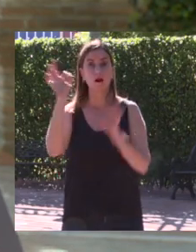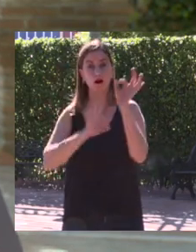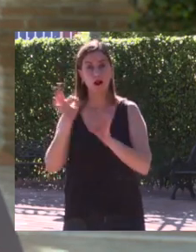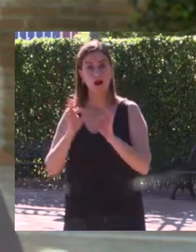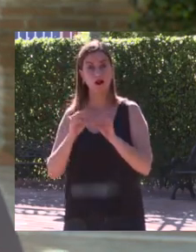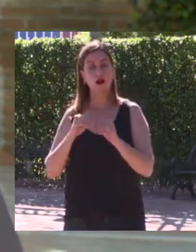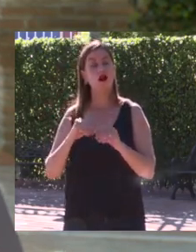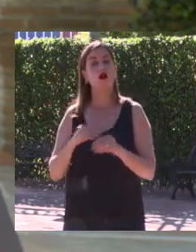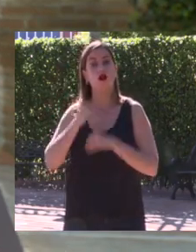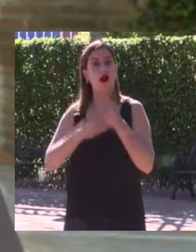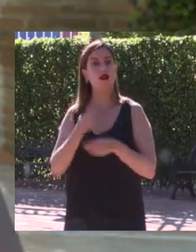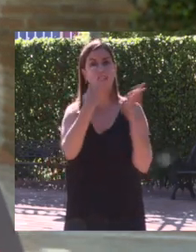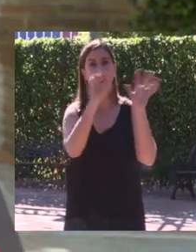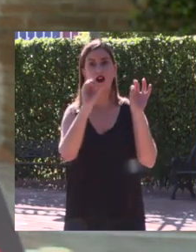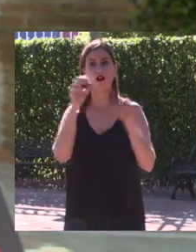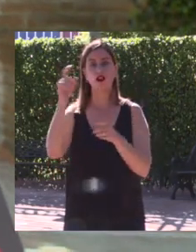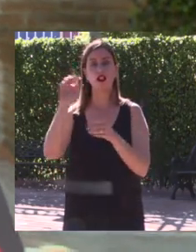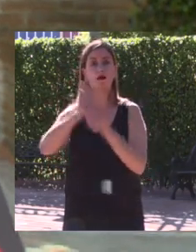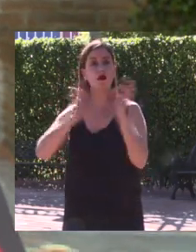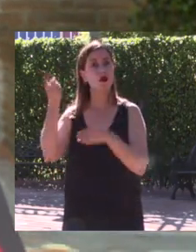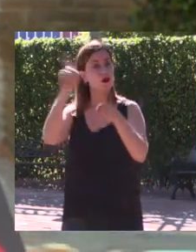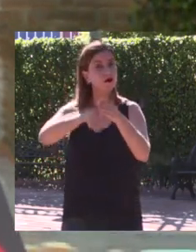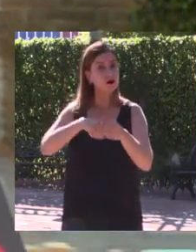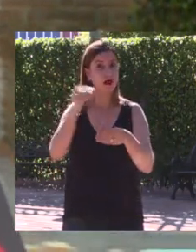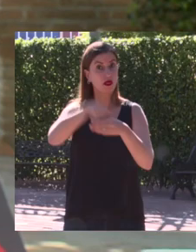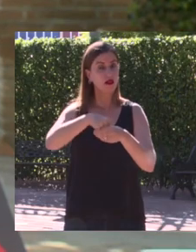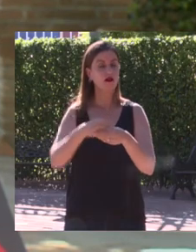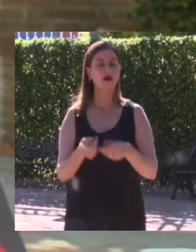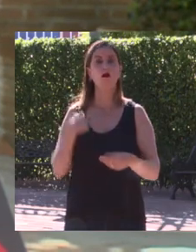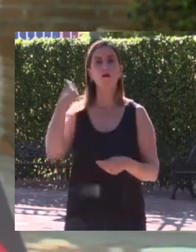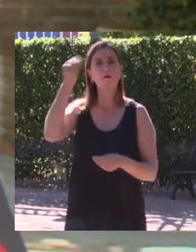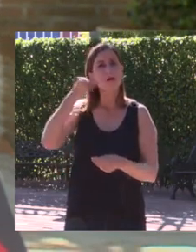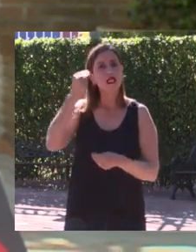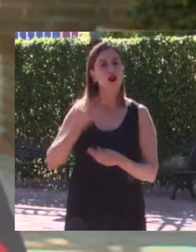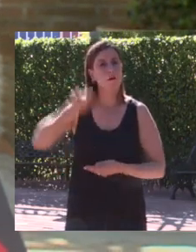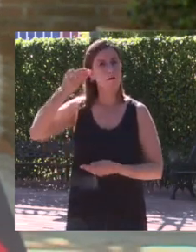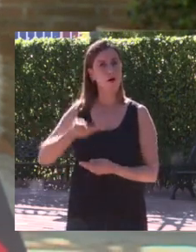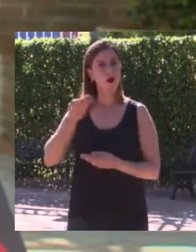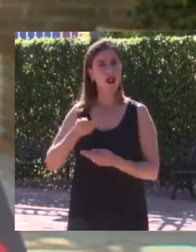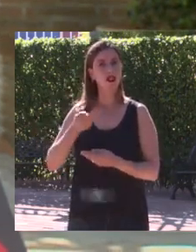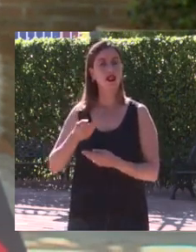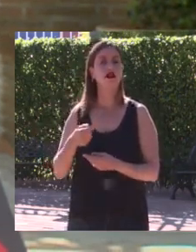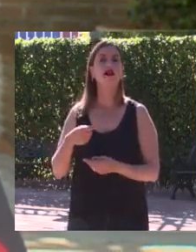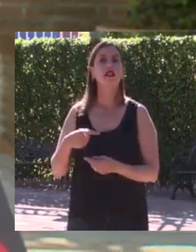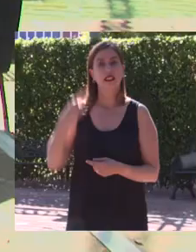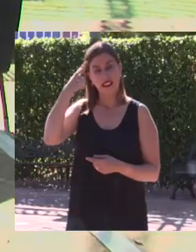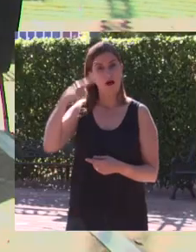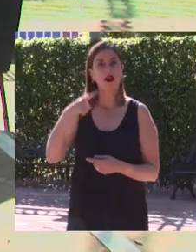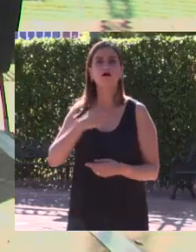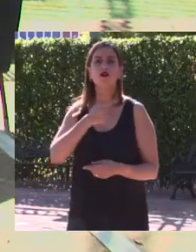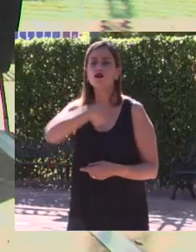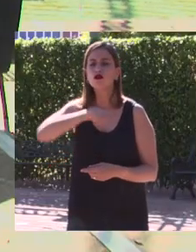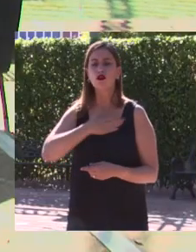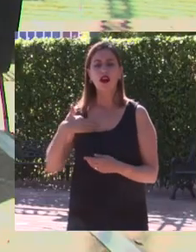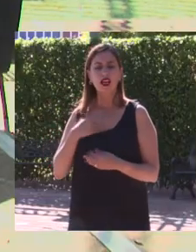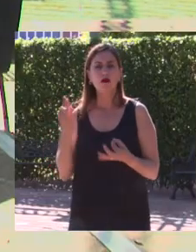20% lo consigues en el 80% con lo cual yo creo que es muy importante decidir qué queremos y